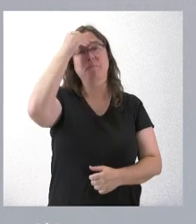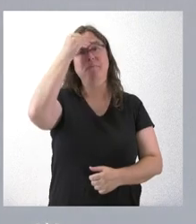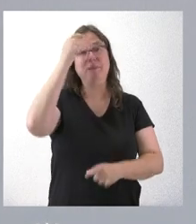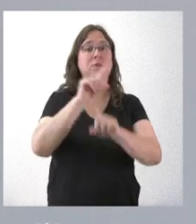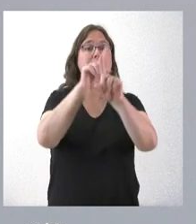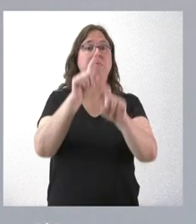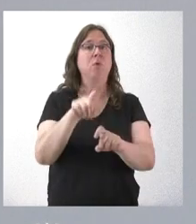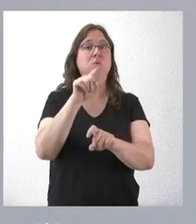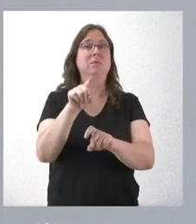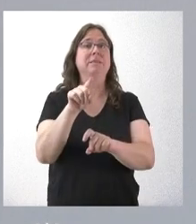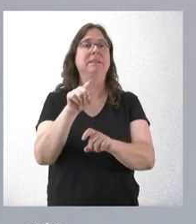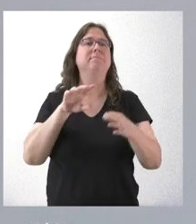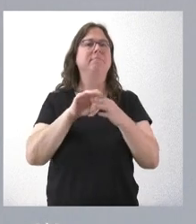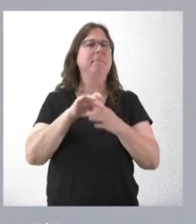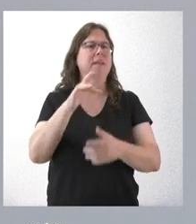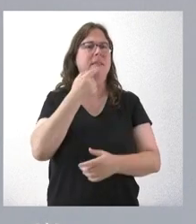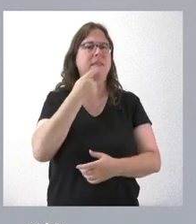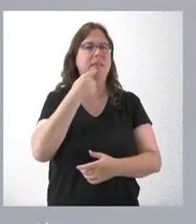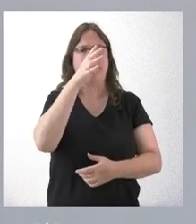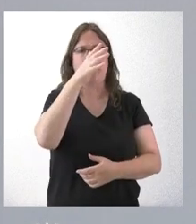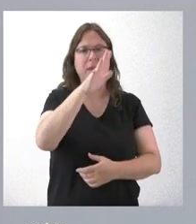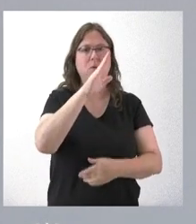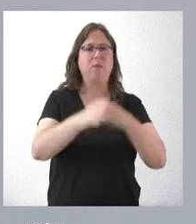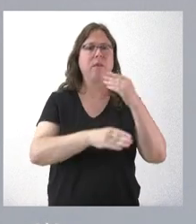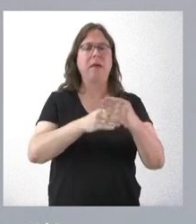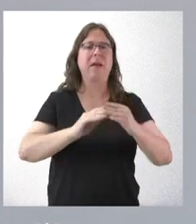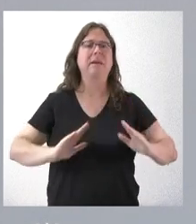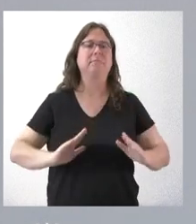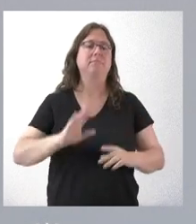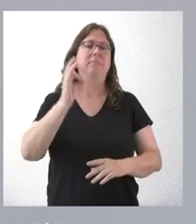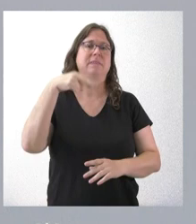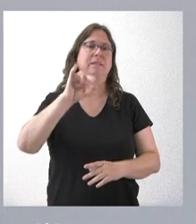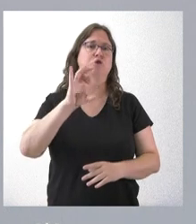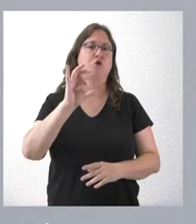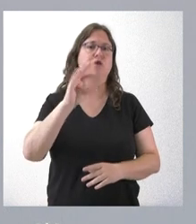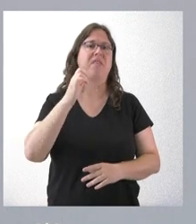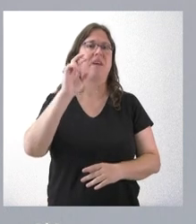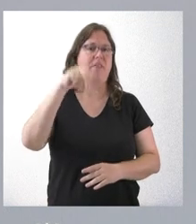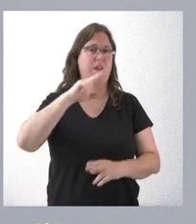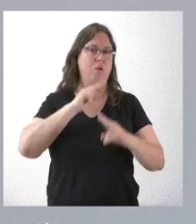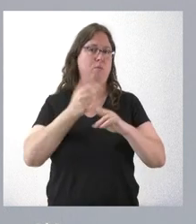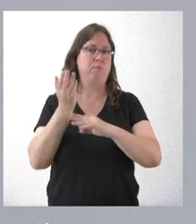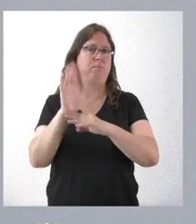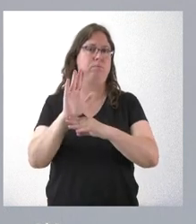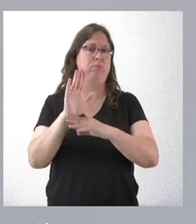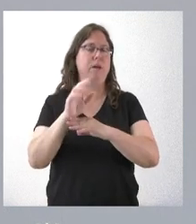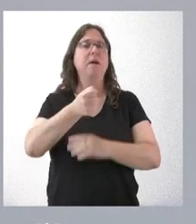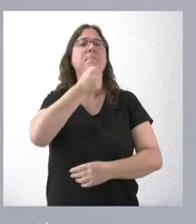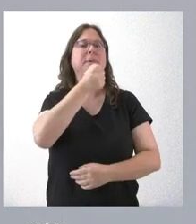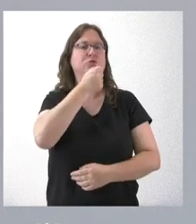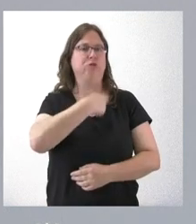pregunta que usted formula, se refiere a una denuncia que presentó Santos Cerda en nombre del PSOE de España